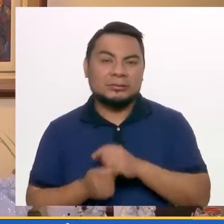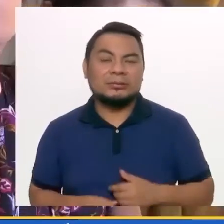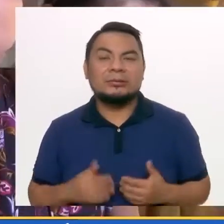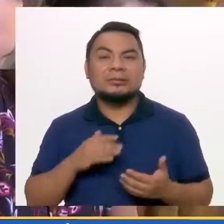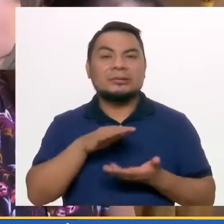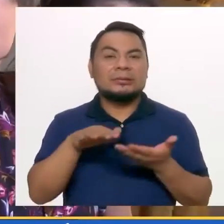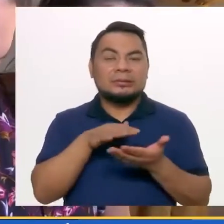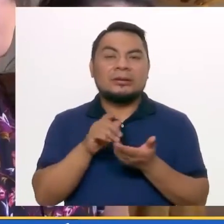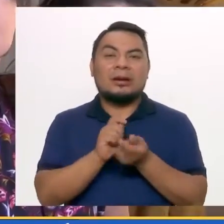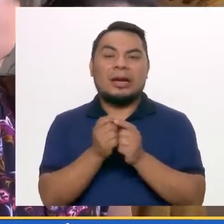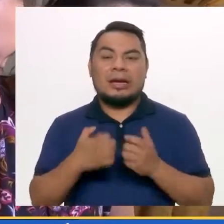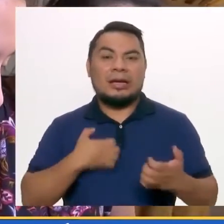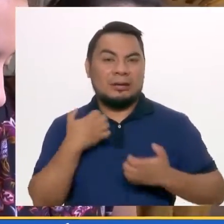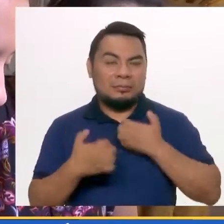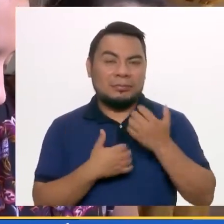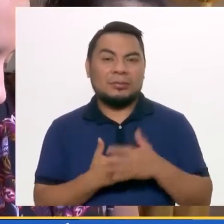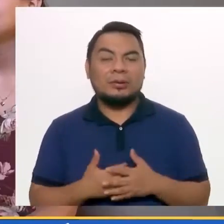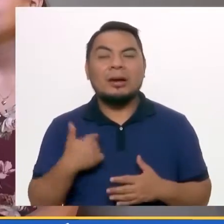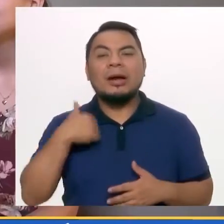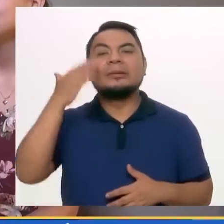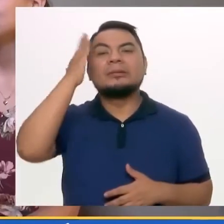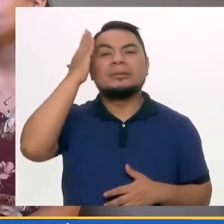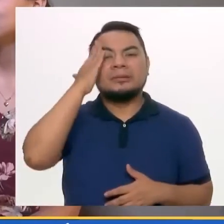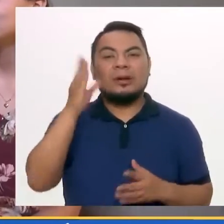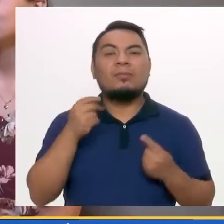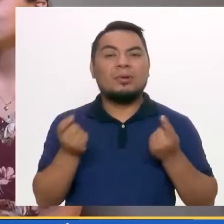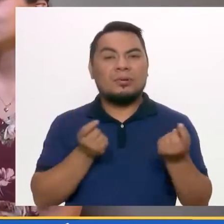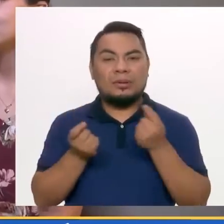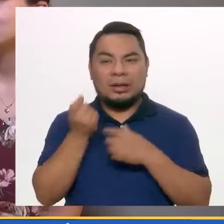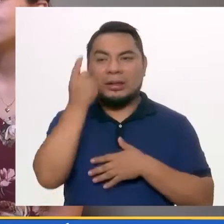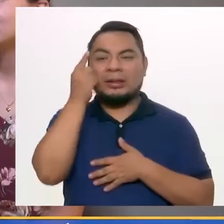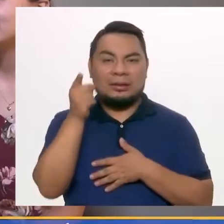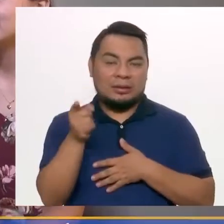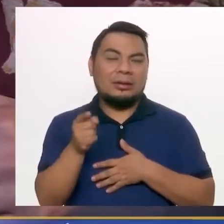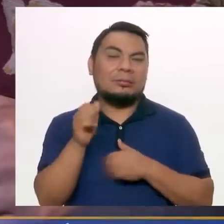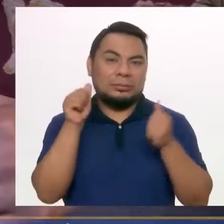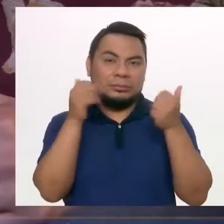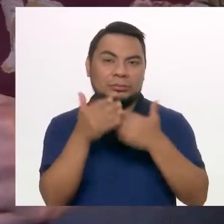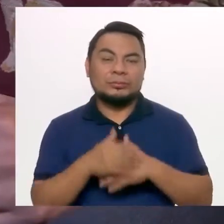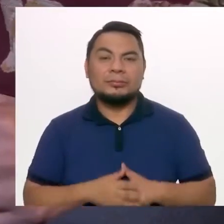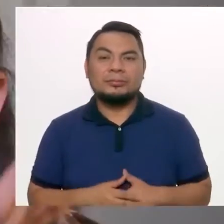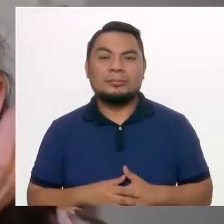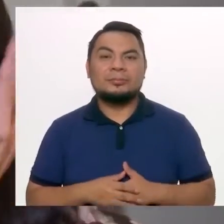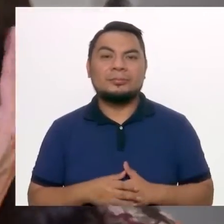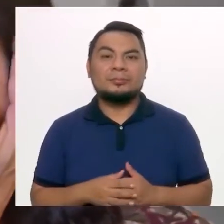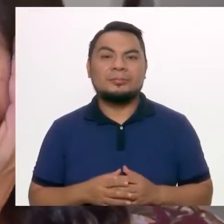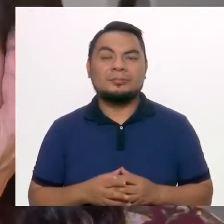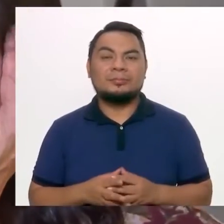a veces nosotros decíamos, bueno, estará molesto, ahora lo comprendemos, lo entendemos más.